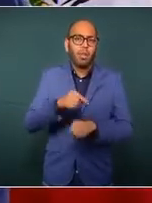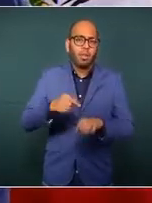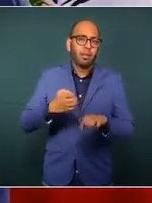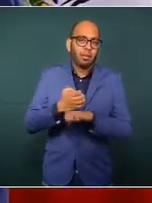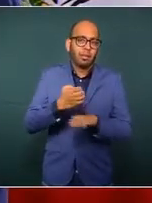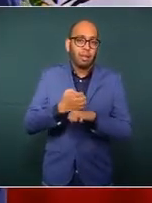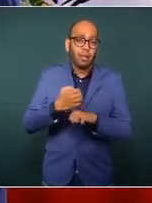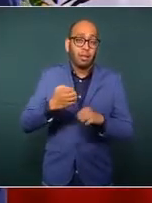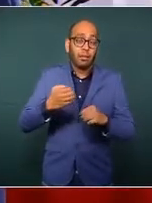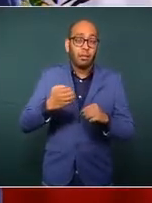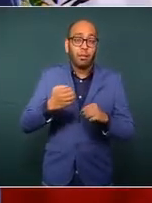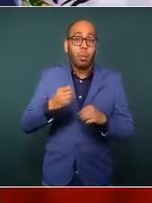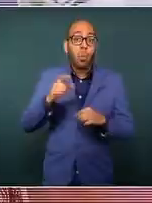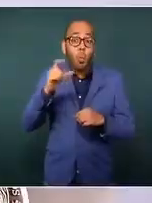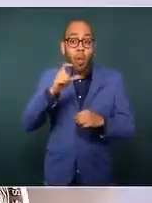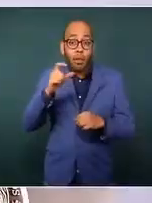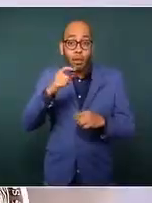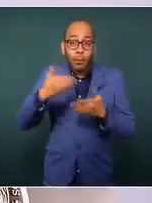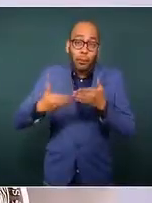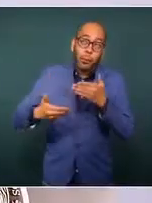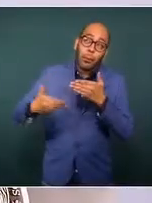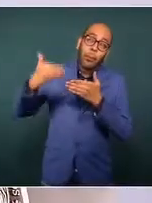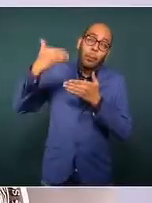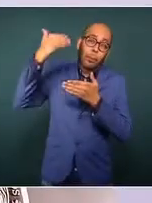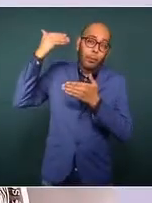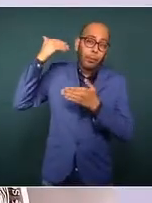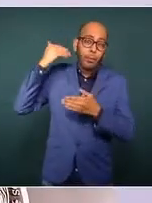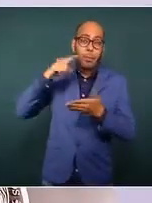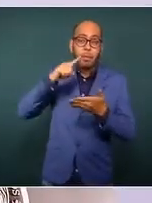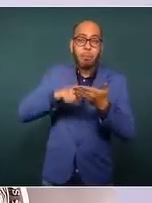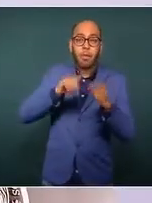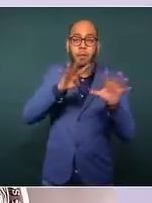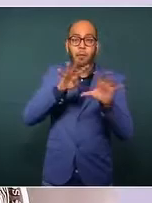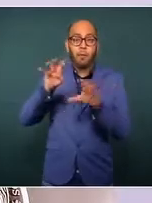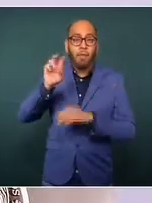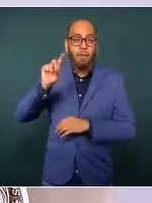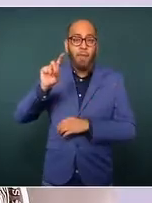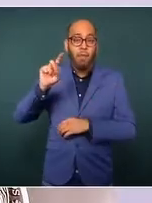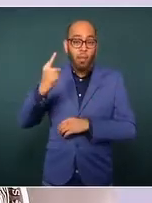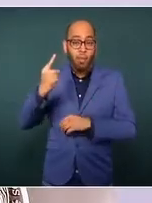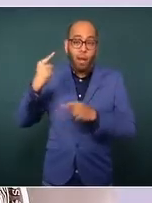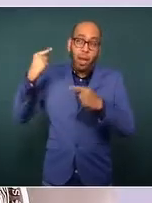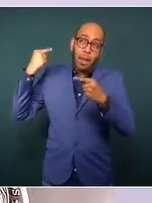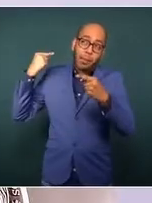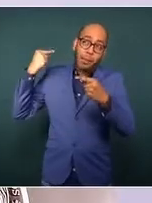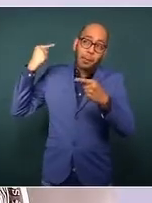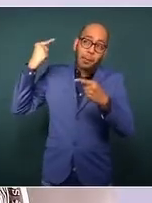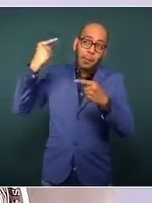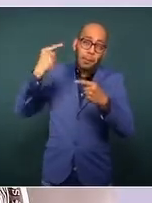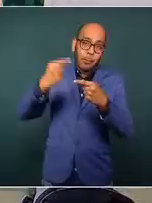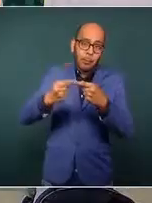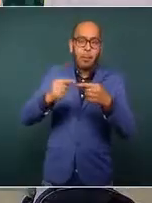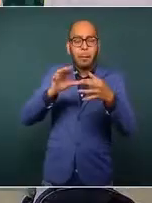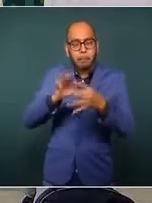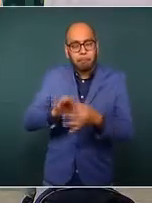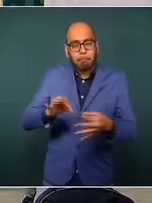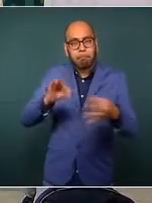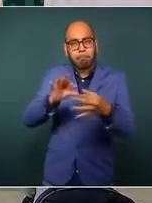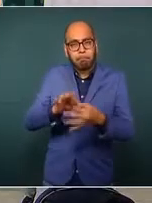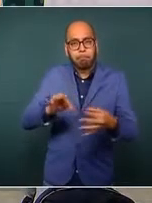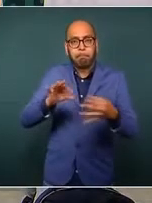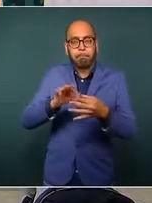Estado desde 1931. todo un análisis histórico para poder entender